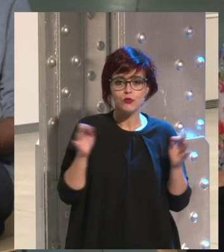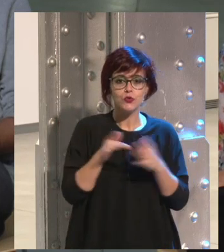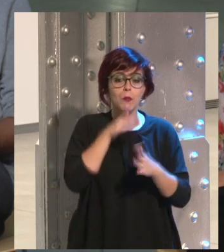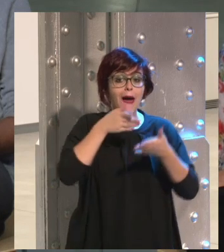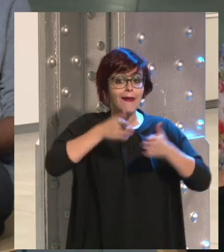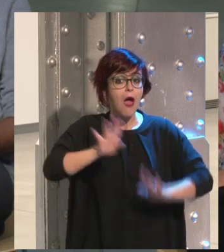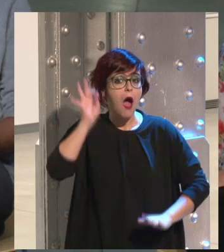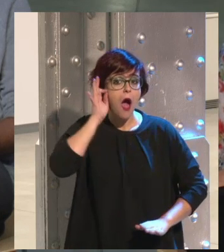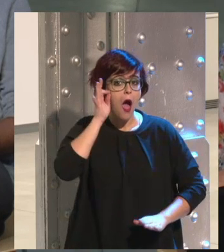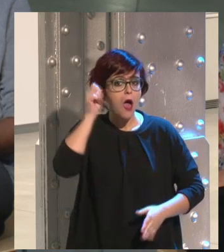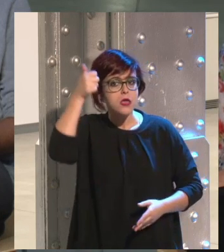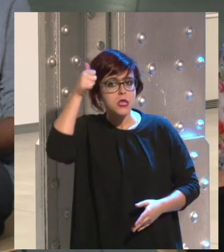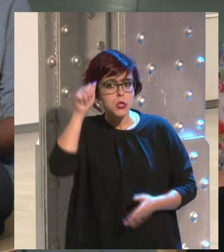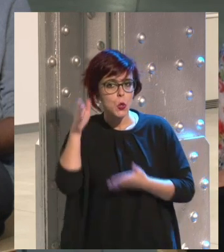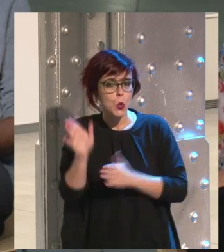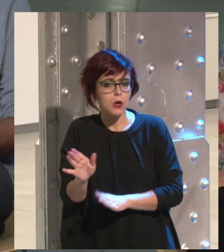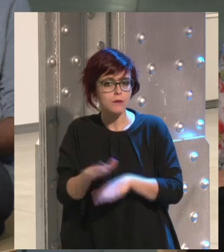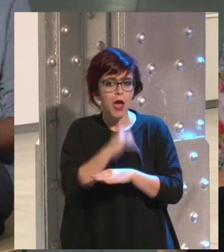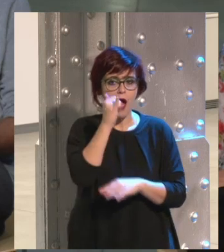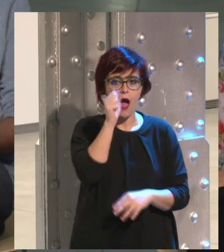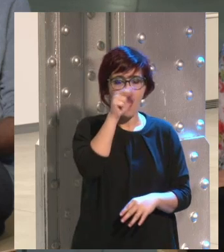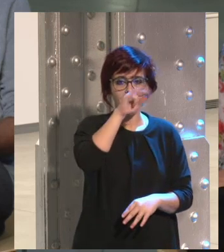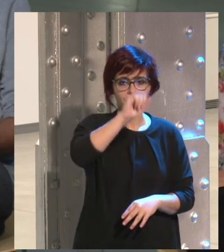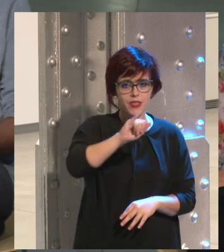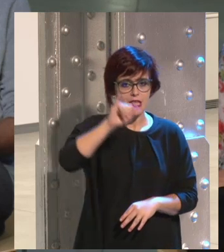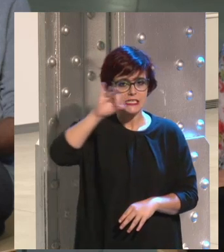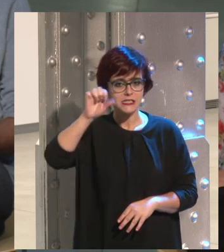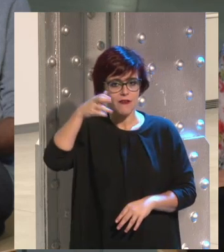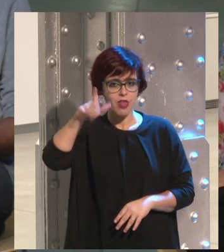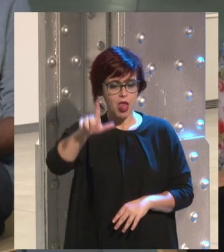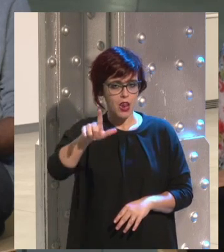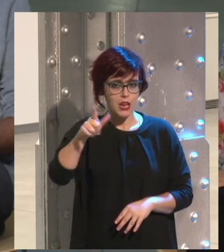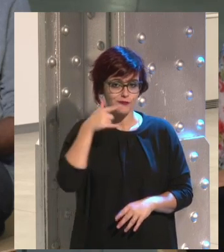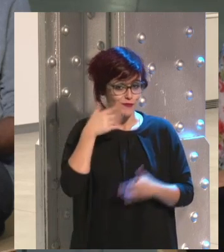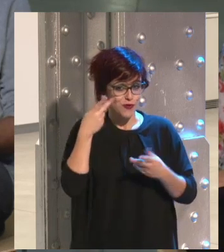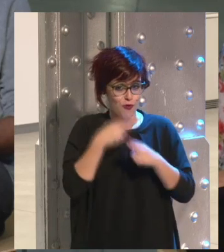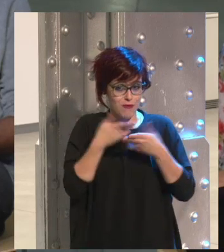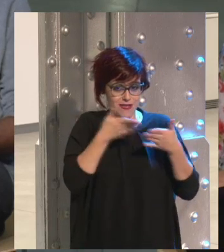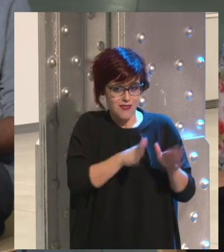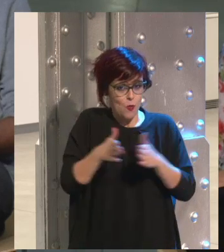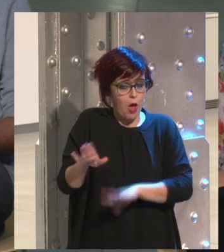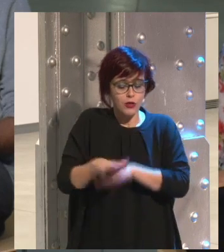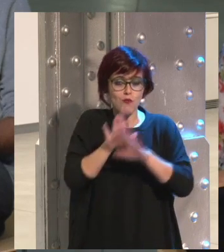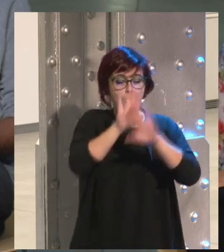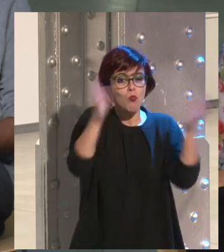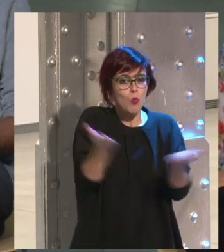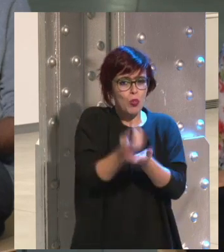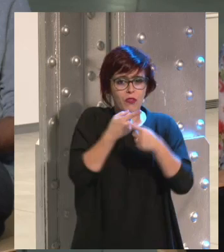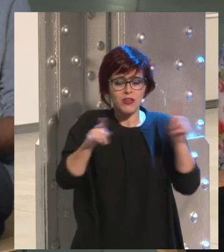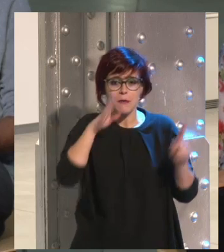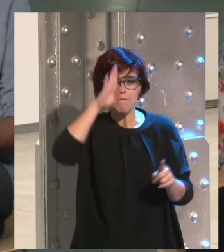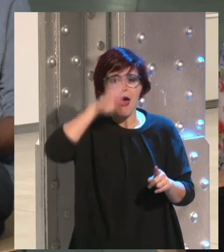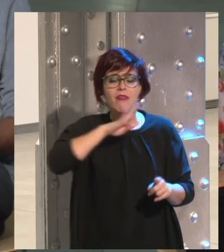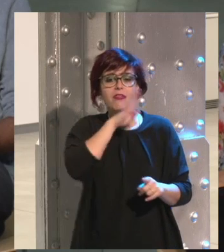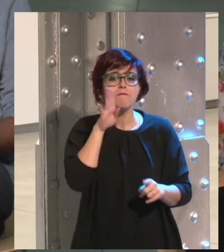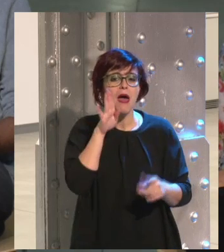hija y un hijo, él se llama Javier Isabel, los niños, Javier Isabel, pues son dos mundos distintos. El padre